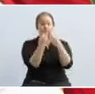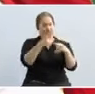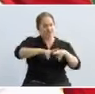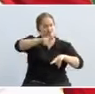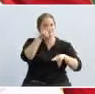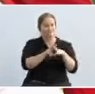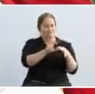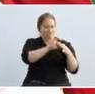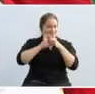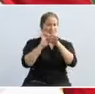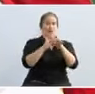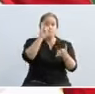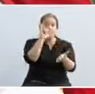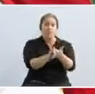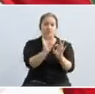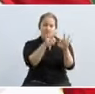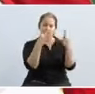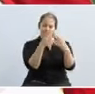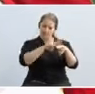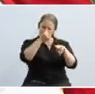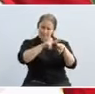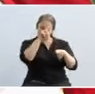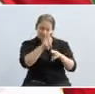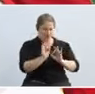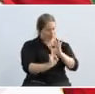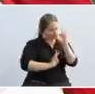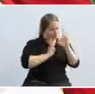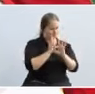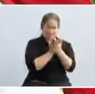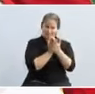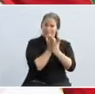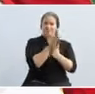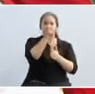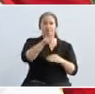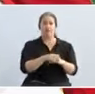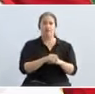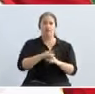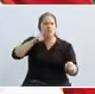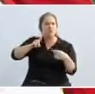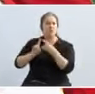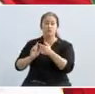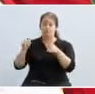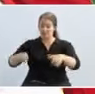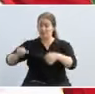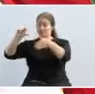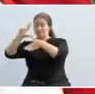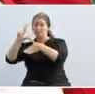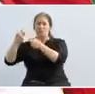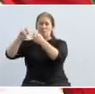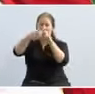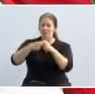y por ende tenemos que preservarla, tenemos que cuidarla. La solución para nuestro continente